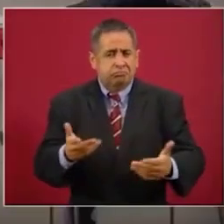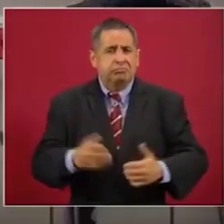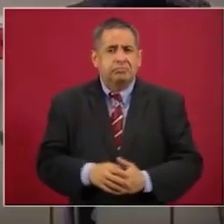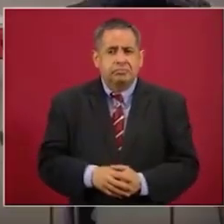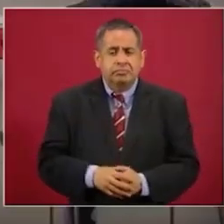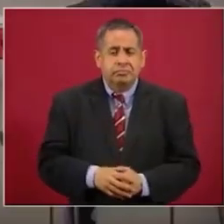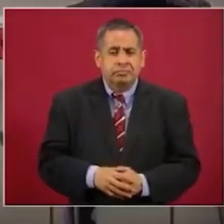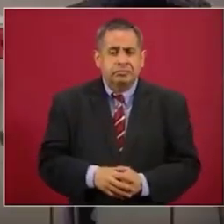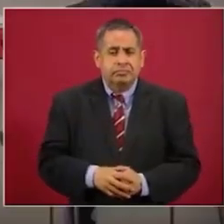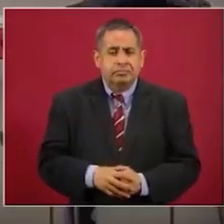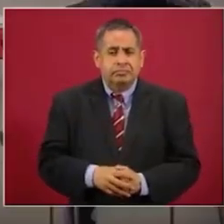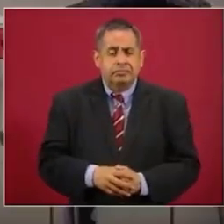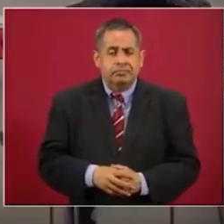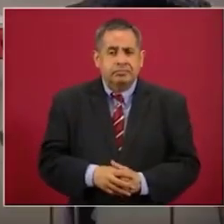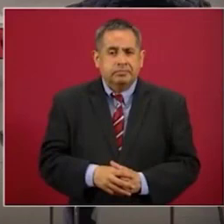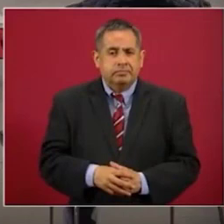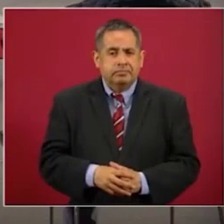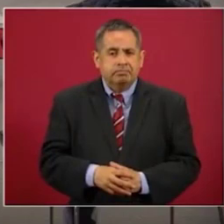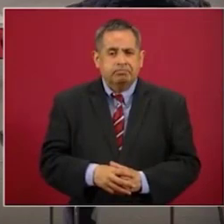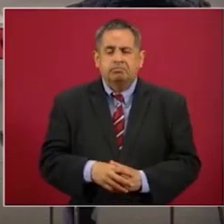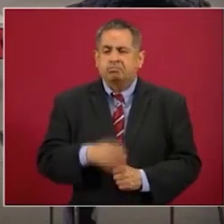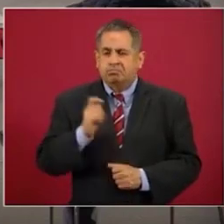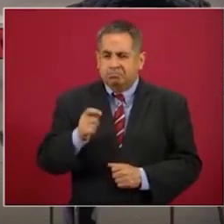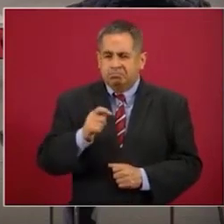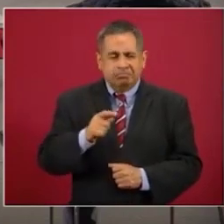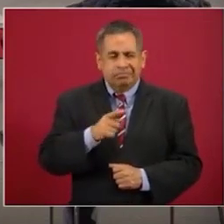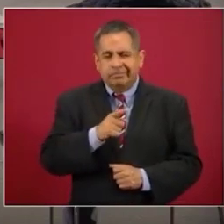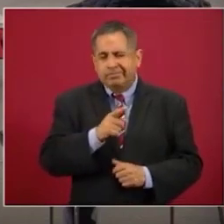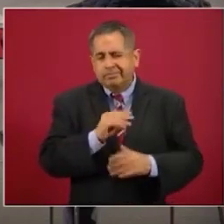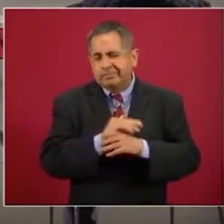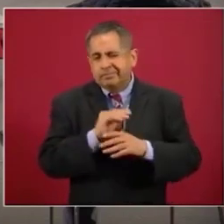Entonces, hay que darle la vuelta,